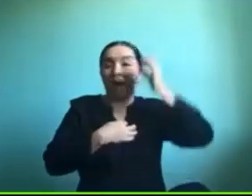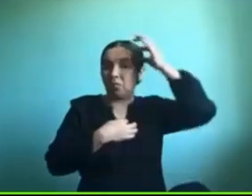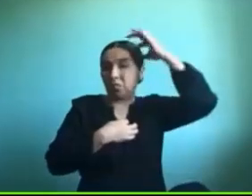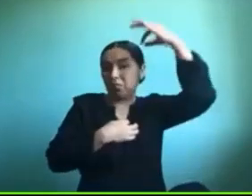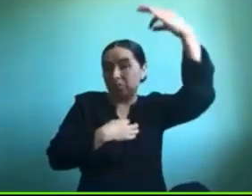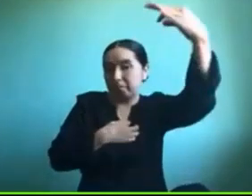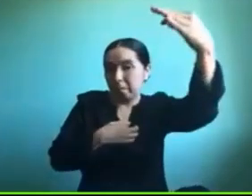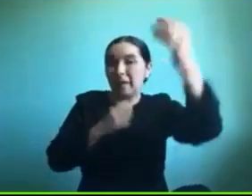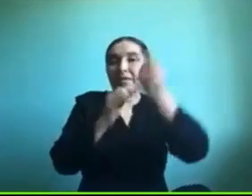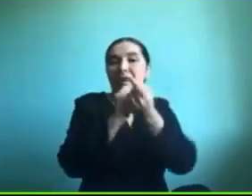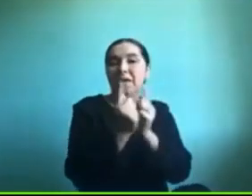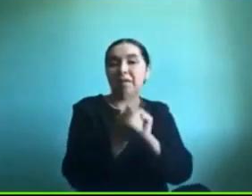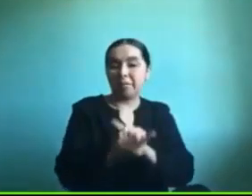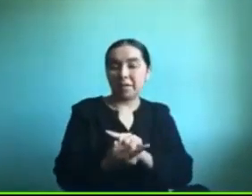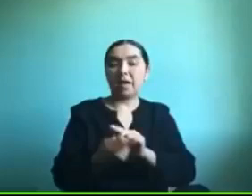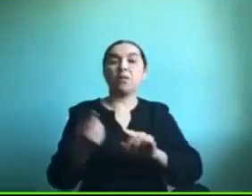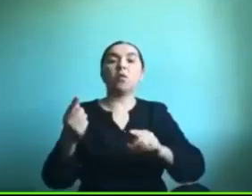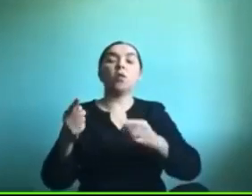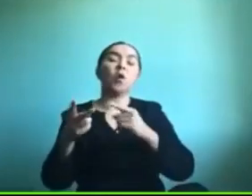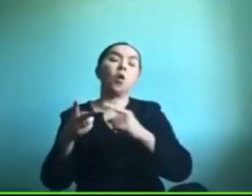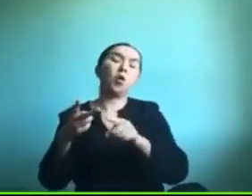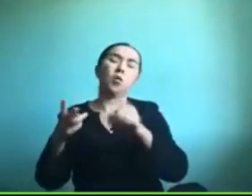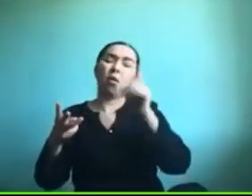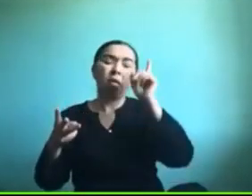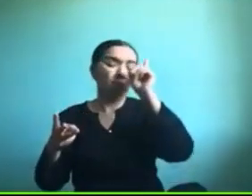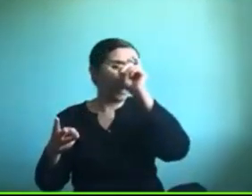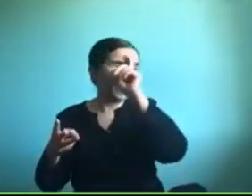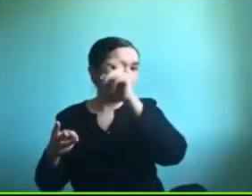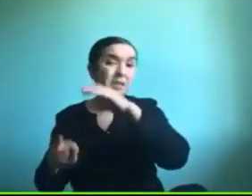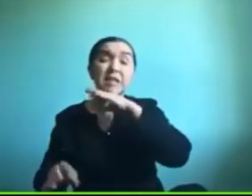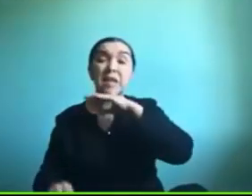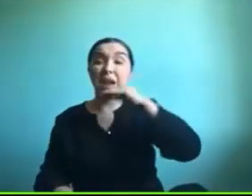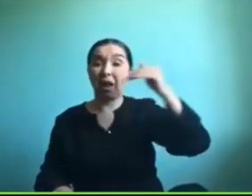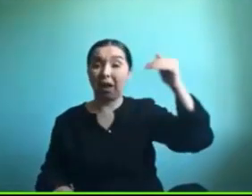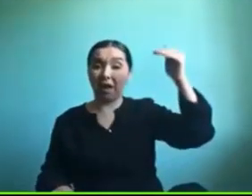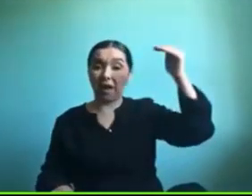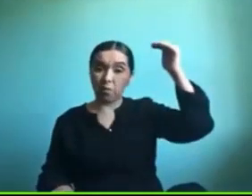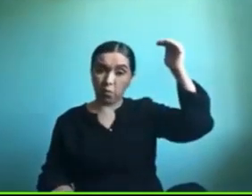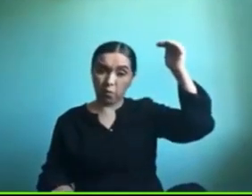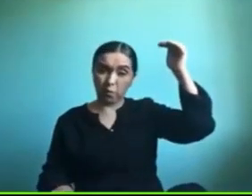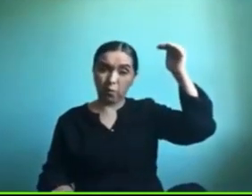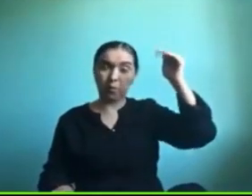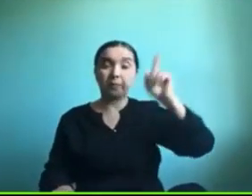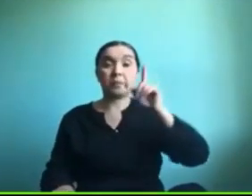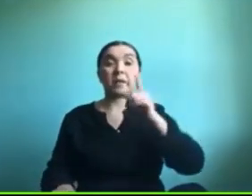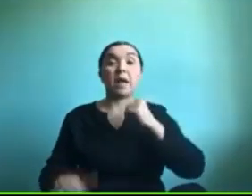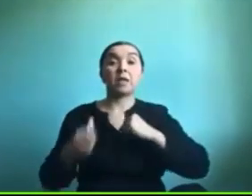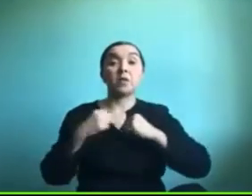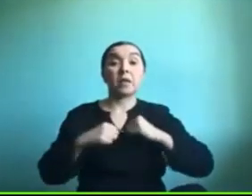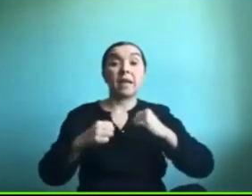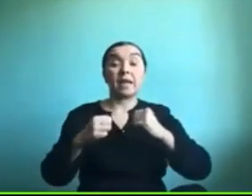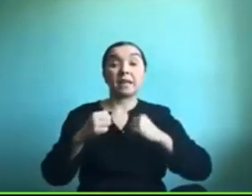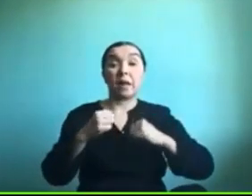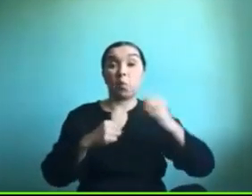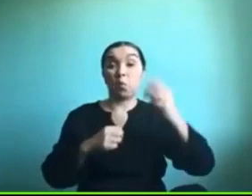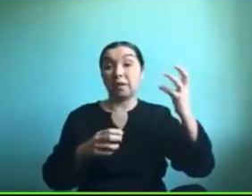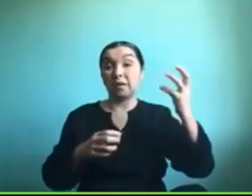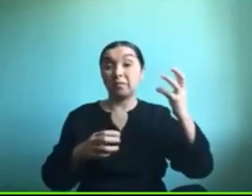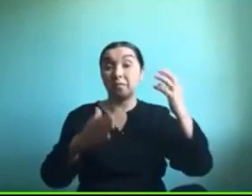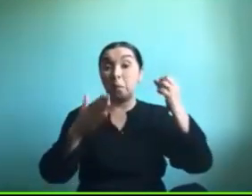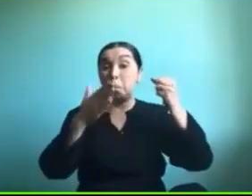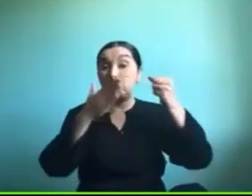complejos como hemos tenido casos de adultos que han sufrido algún accidente cerebrovascular o tienen síndrome de